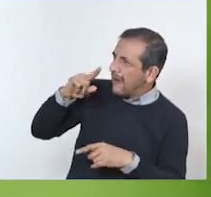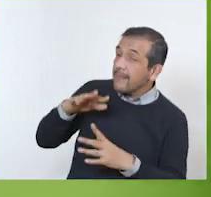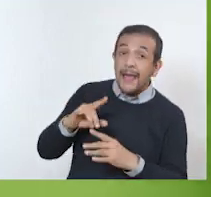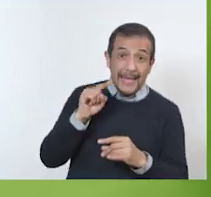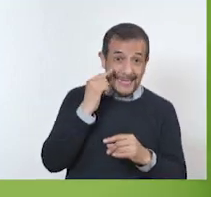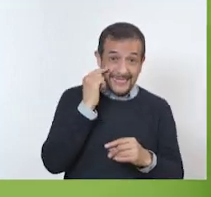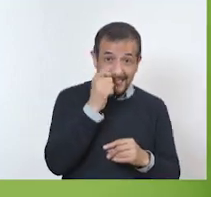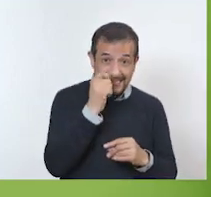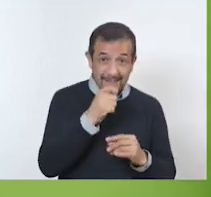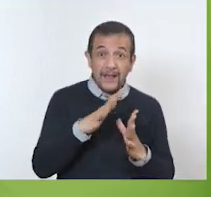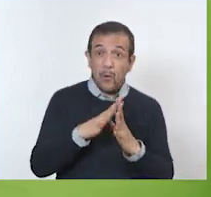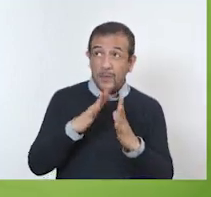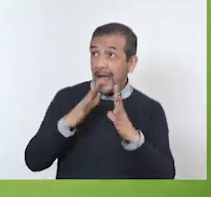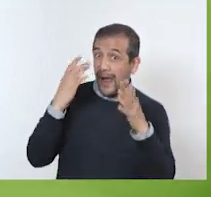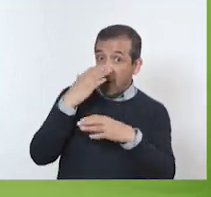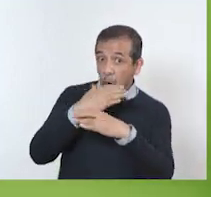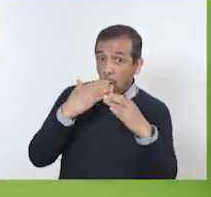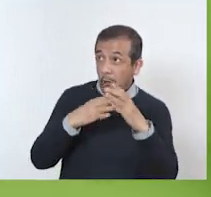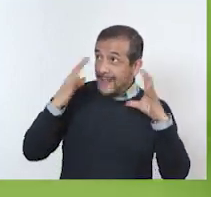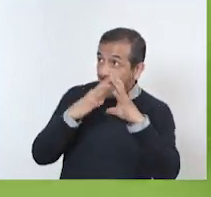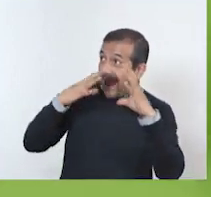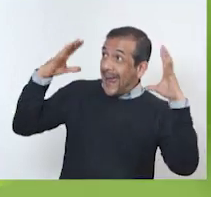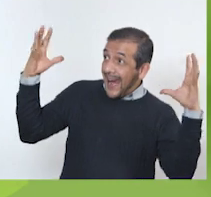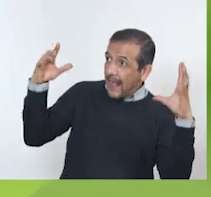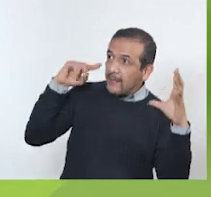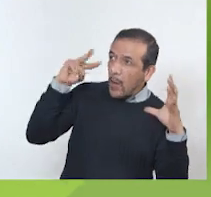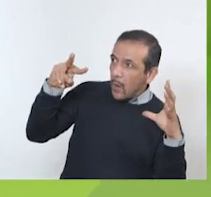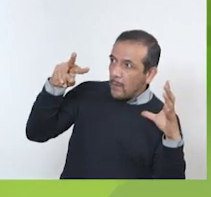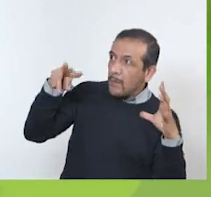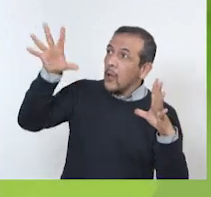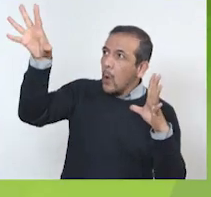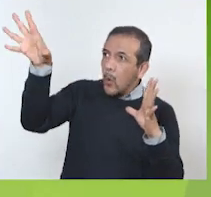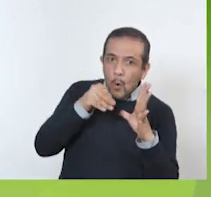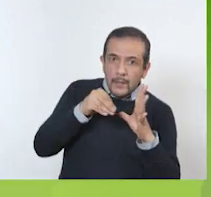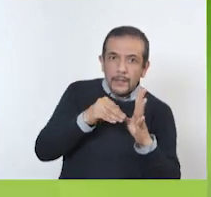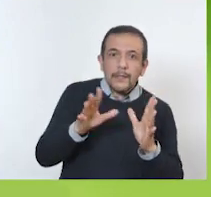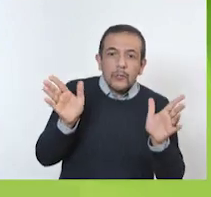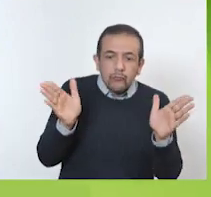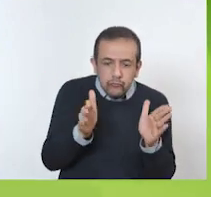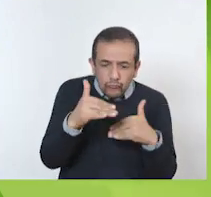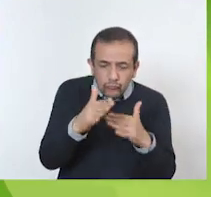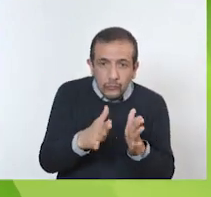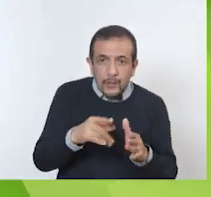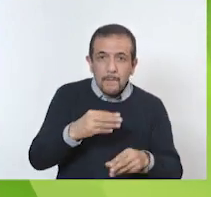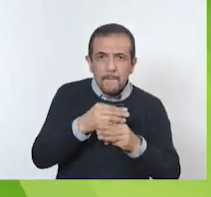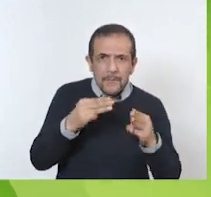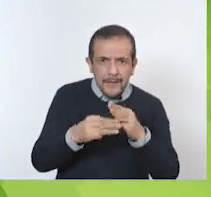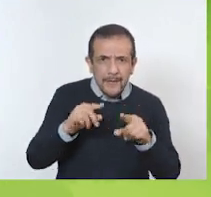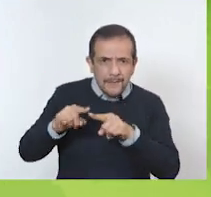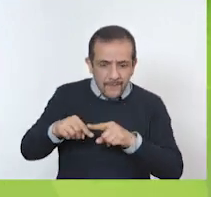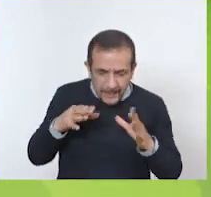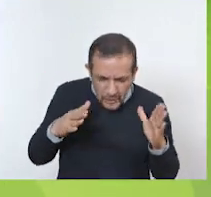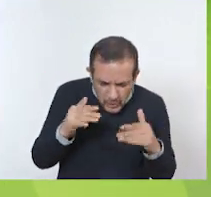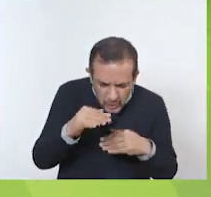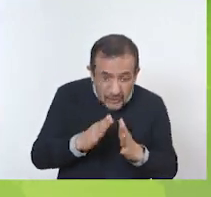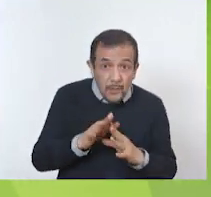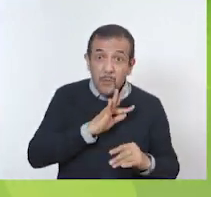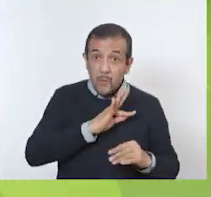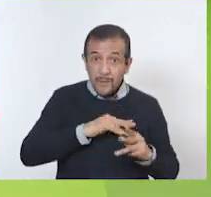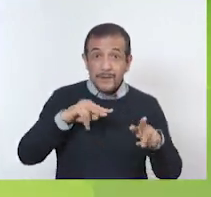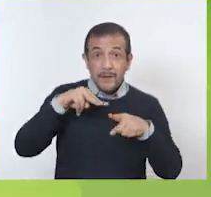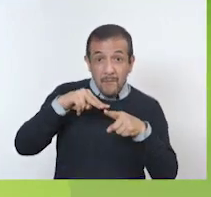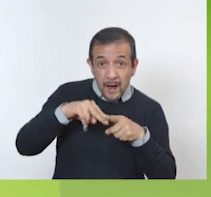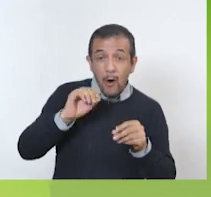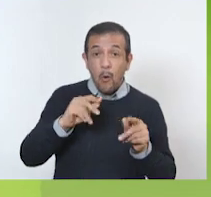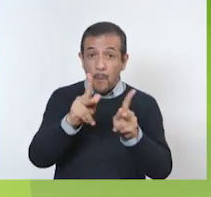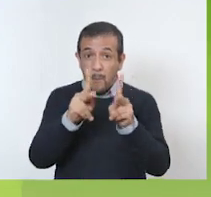es cuando construyes algo en pequeño que imite una cosa de la vida real usando materiales que tengas a la mano. Bueno, ¿puede ser un parque? ¿O el patio de